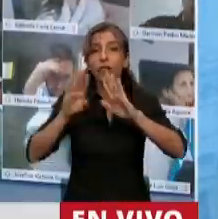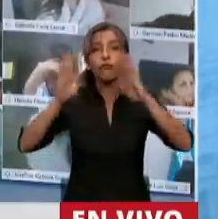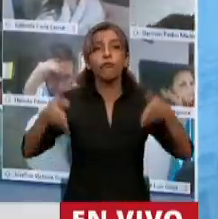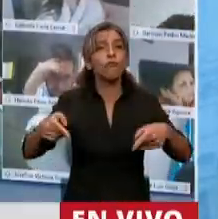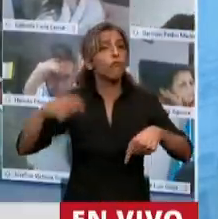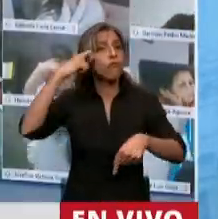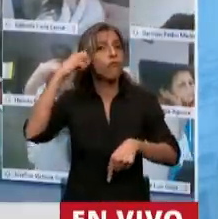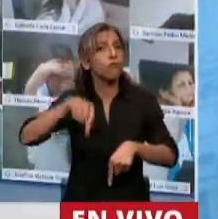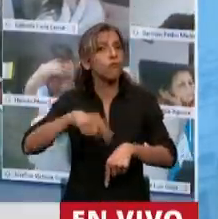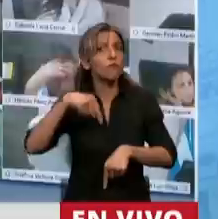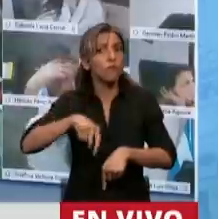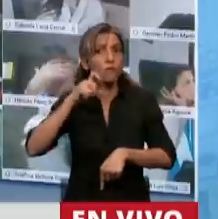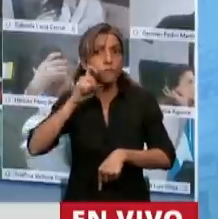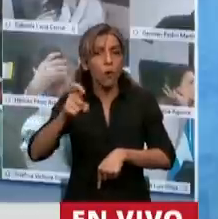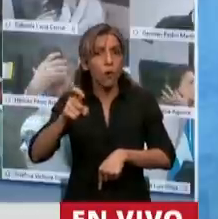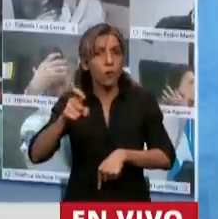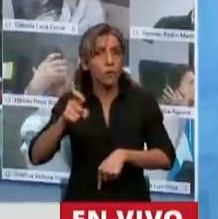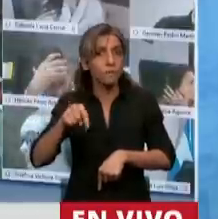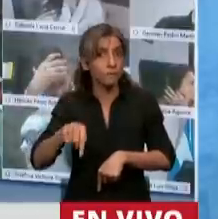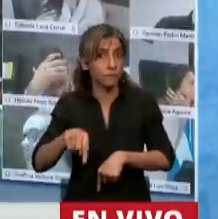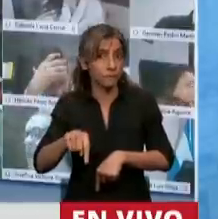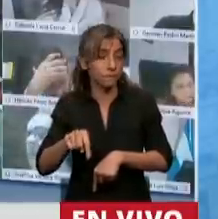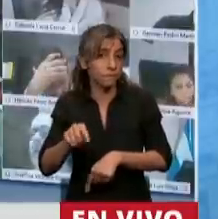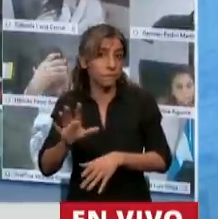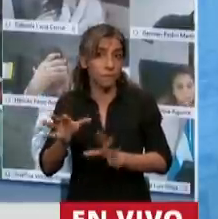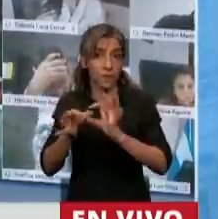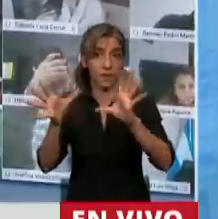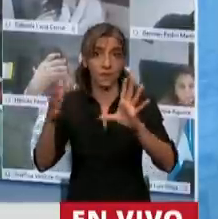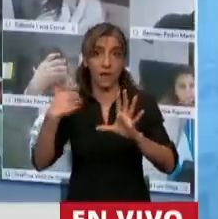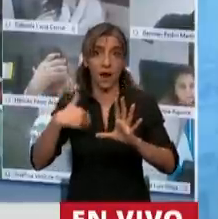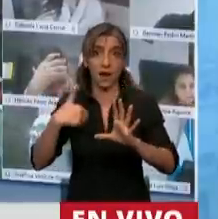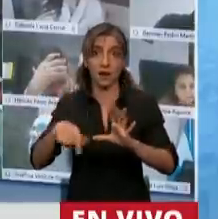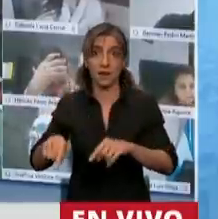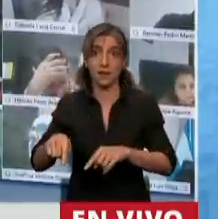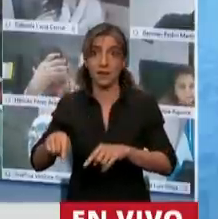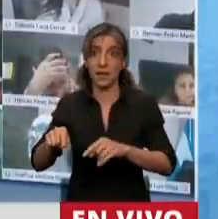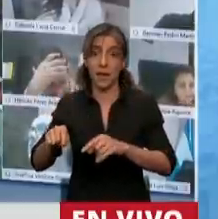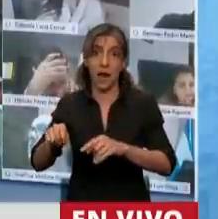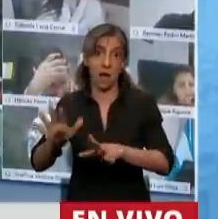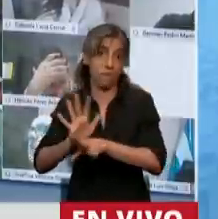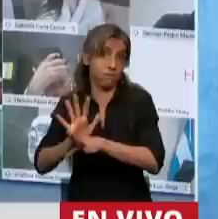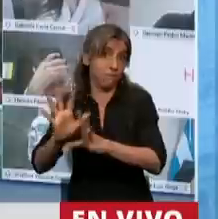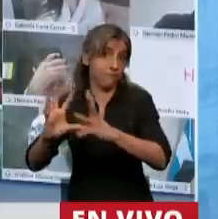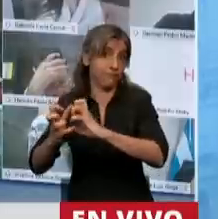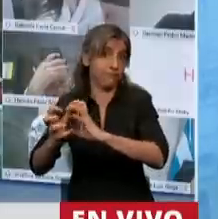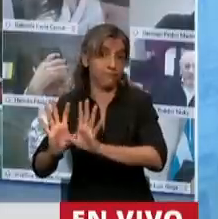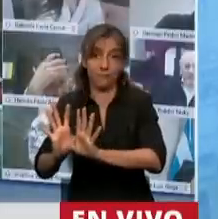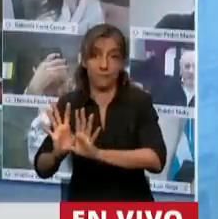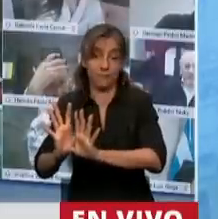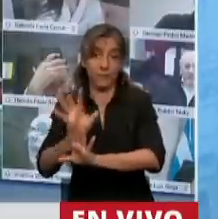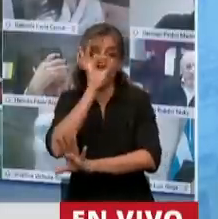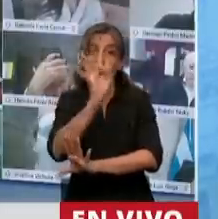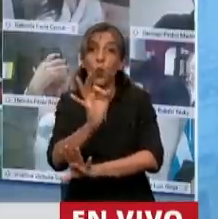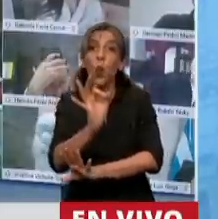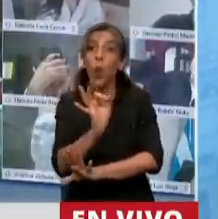en la democracia contemporánea argentina. Nunca han habido dos parlamentos. Hoy en la Argentina estamos